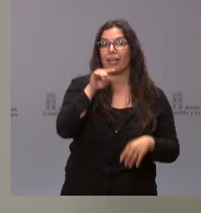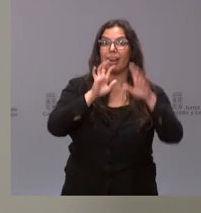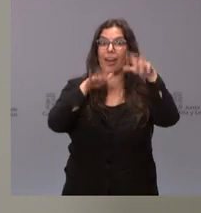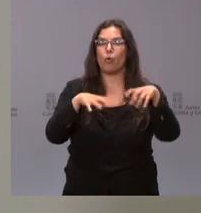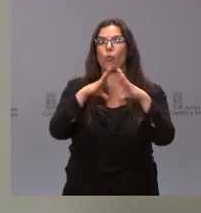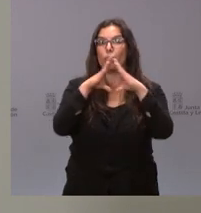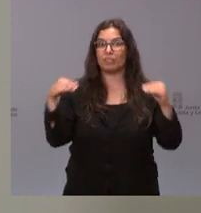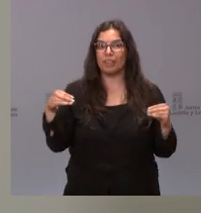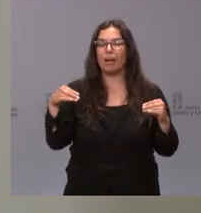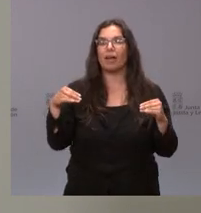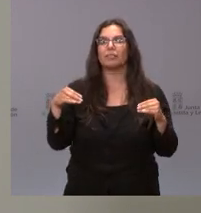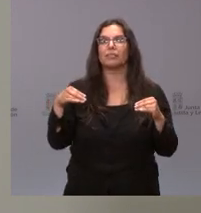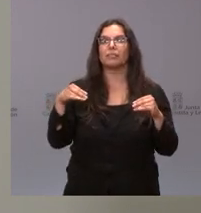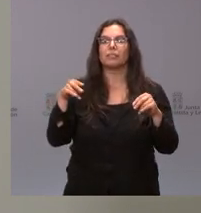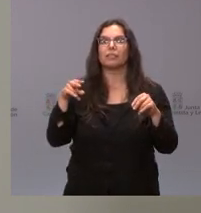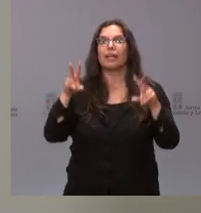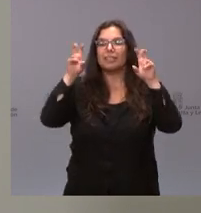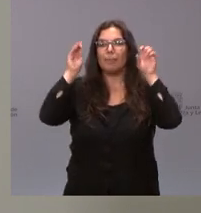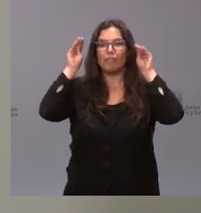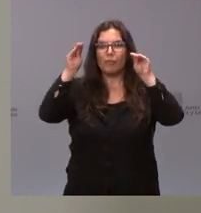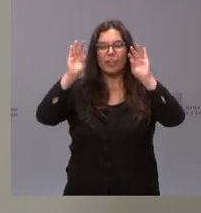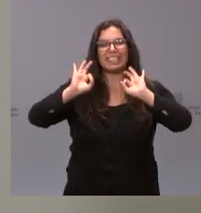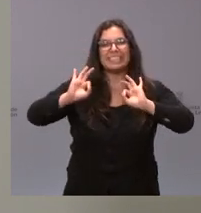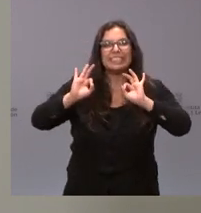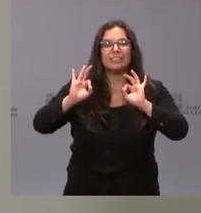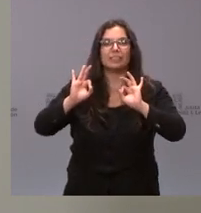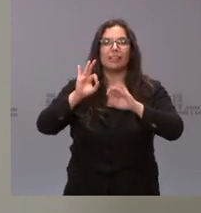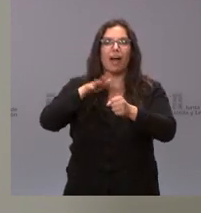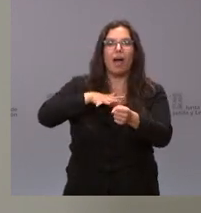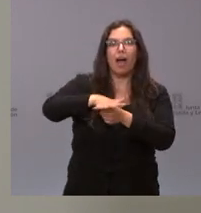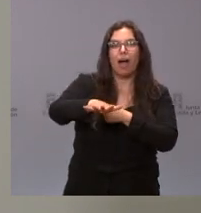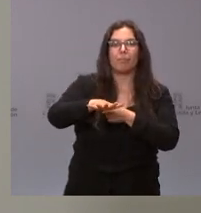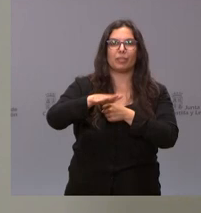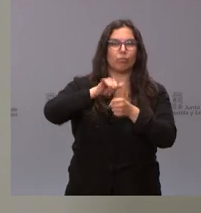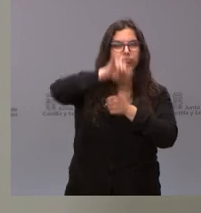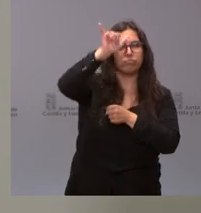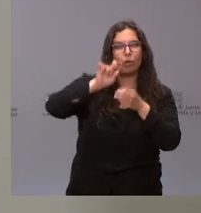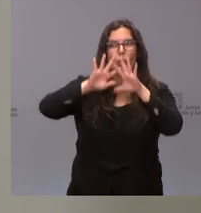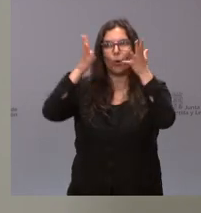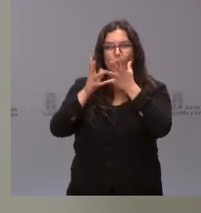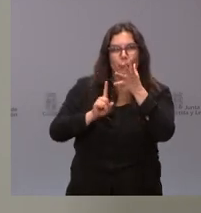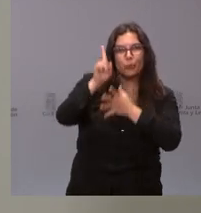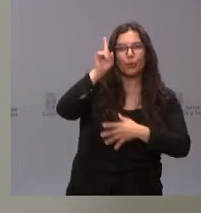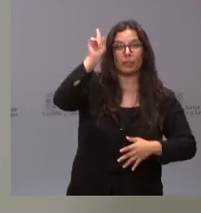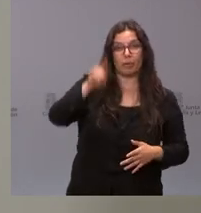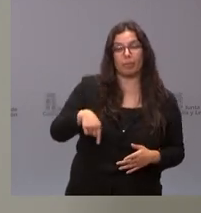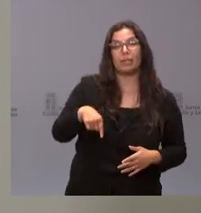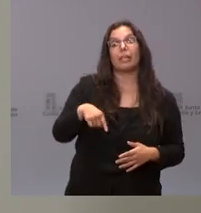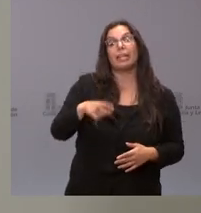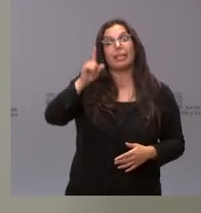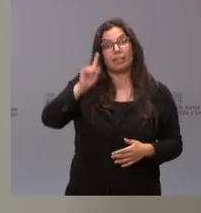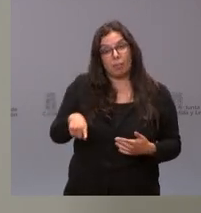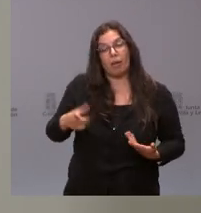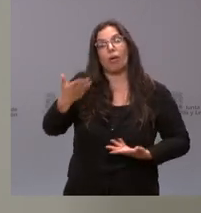universidad en esta materia, la formación específica en el ámbito aeronáutico, como desde el punto de vista de la